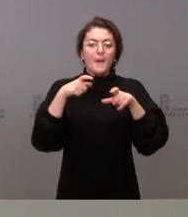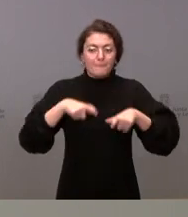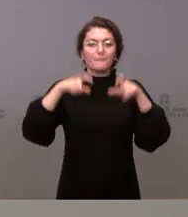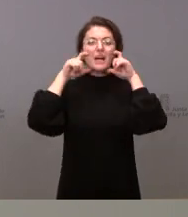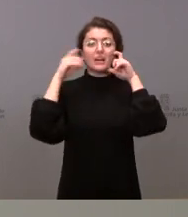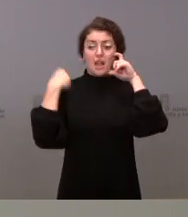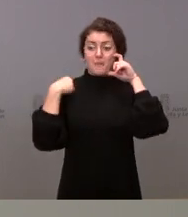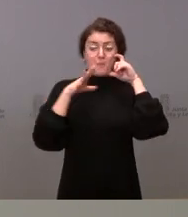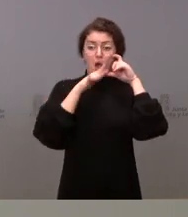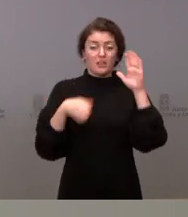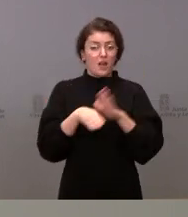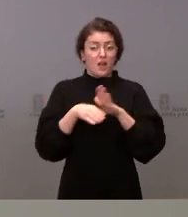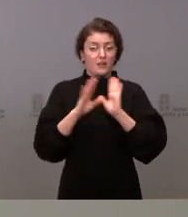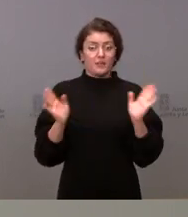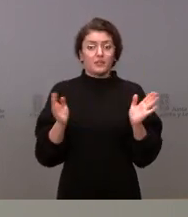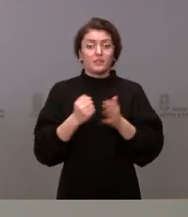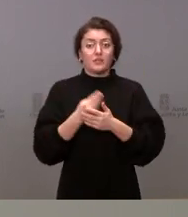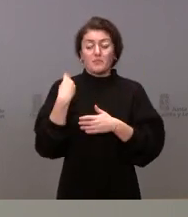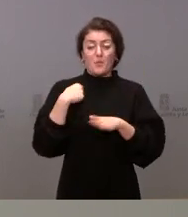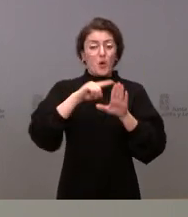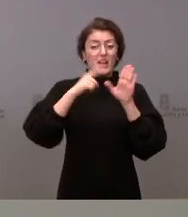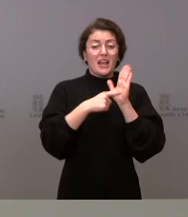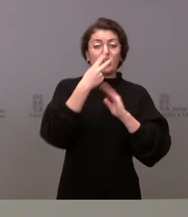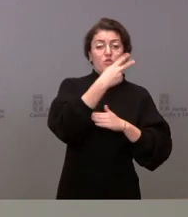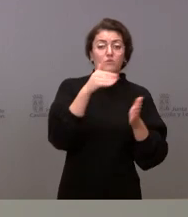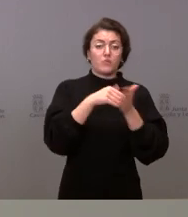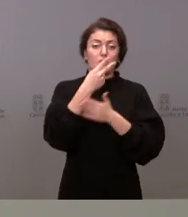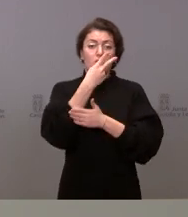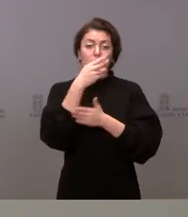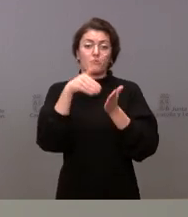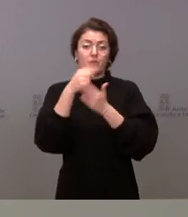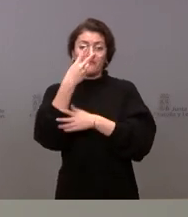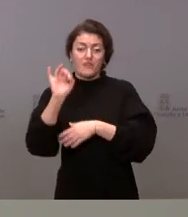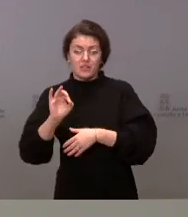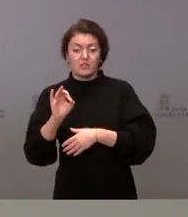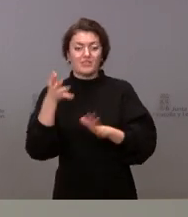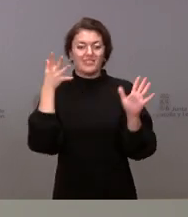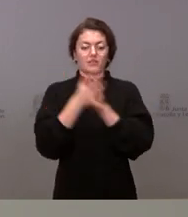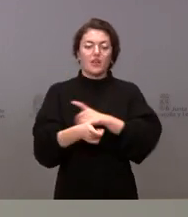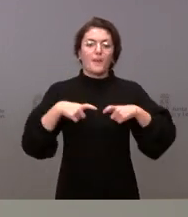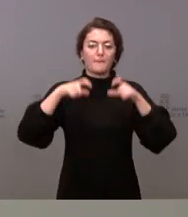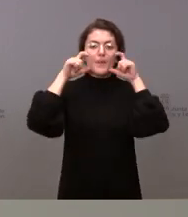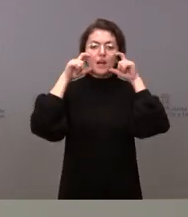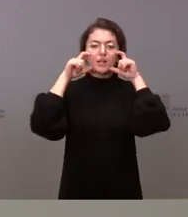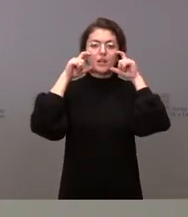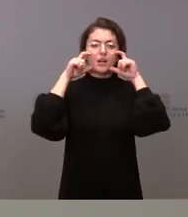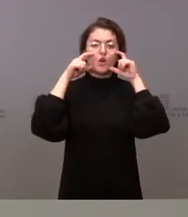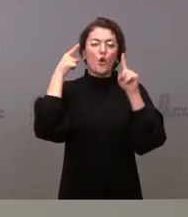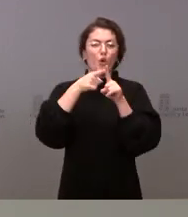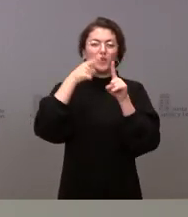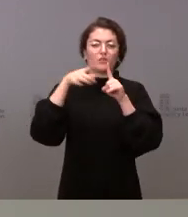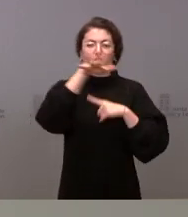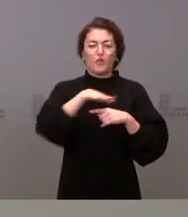como se define en la Ley 2.2020, es decir, el uso de mascarillas tiene que ser obligatorio en espacios cerrados